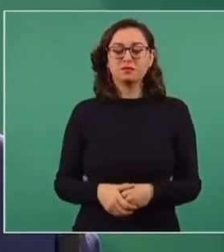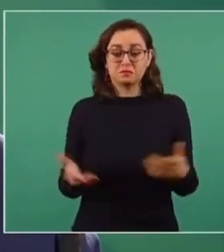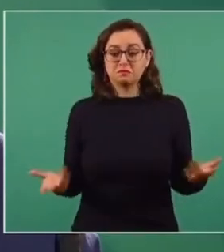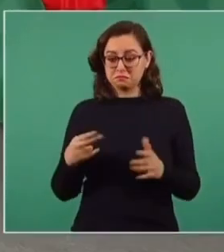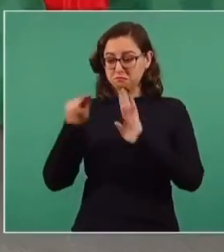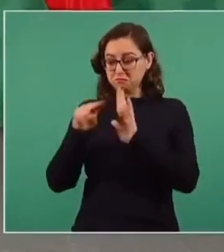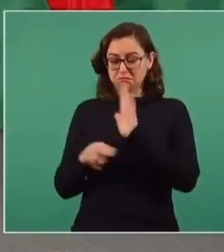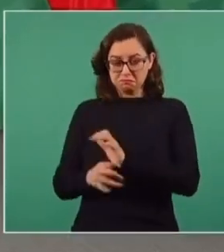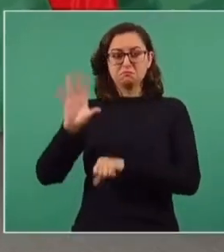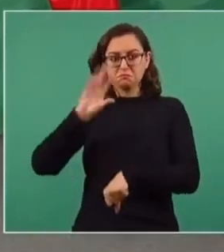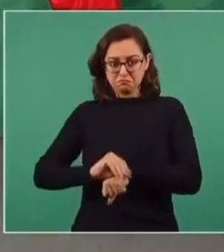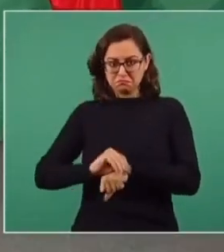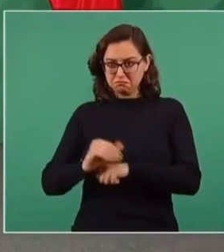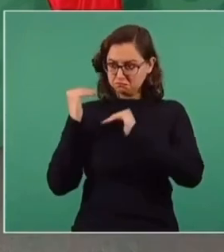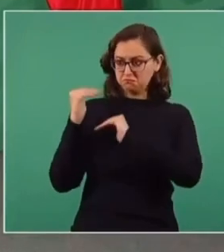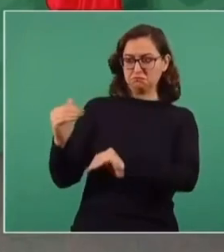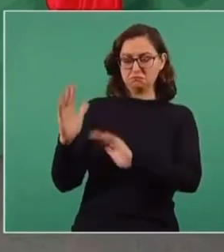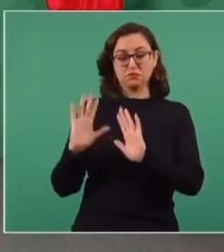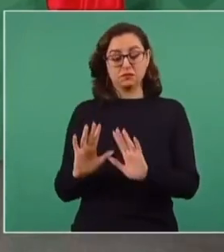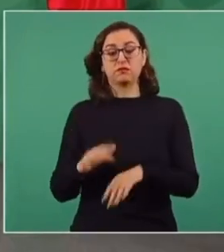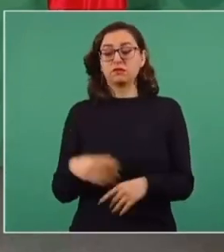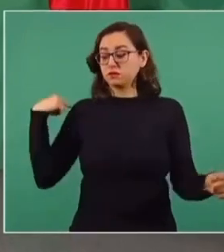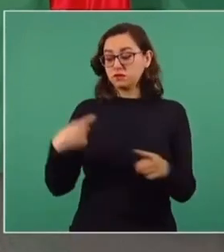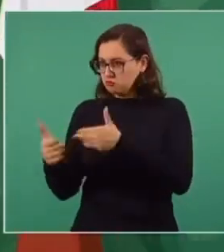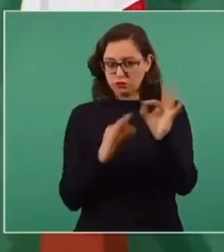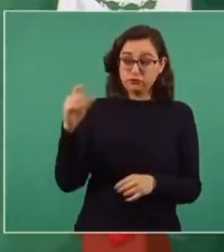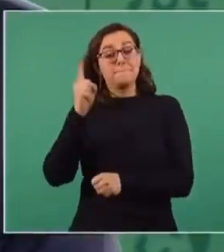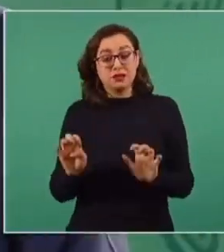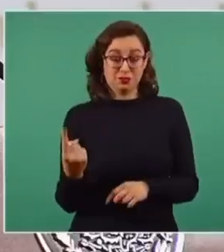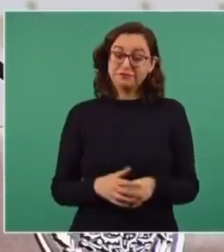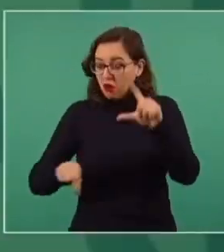permitido por la norma en la actualidad, desde que estamos en el gobierno.